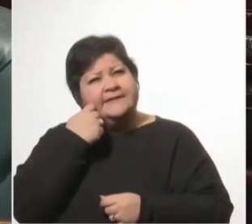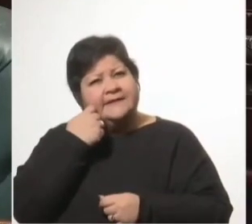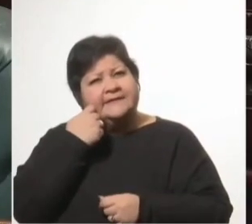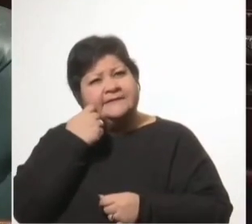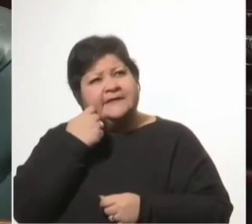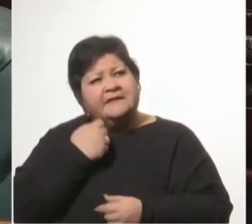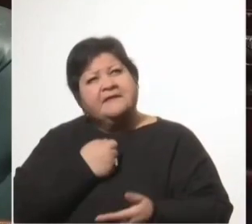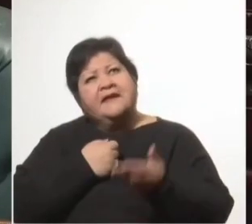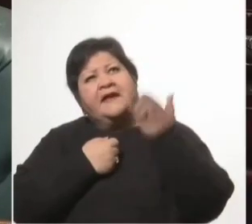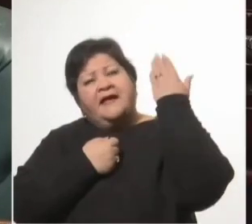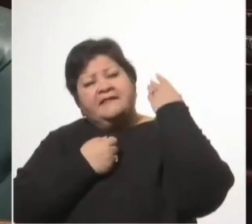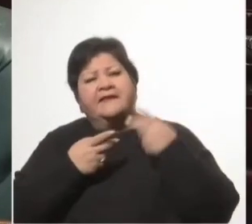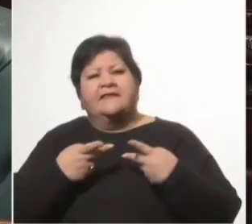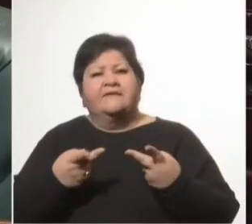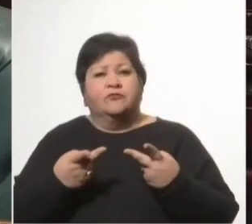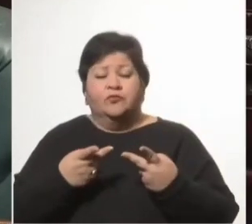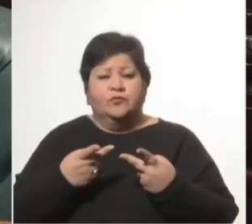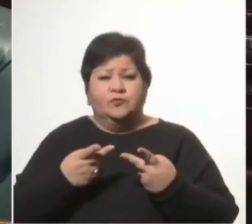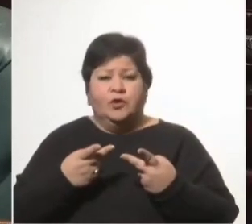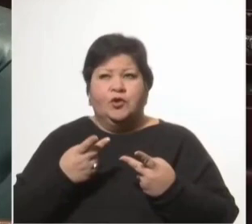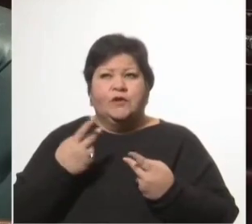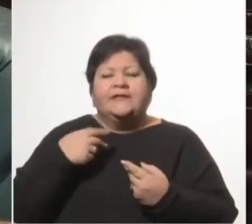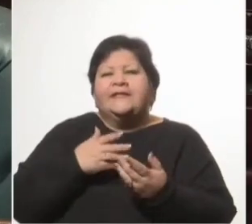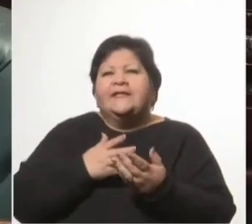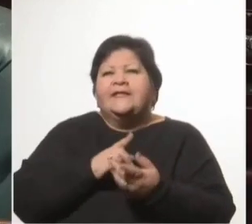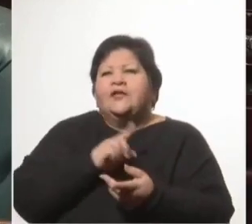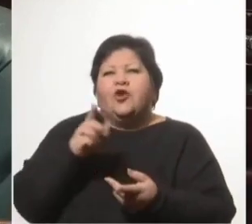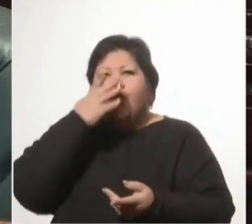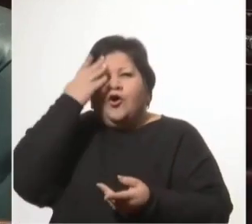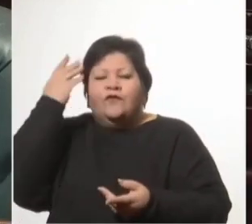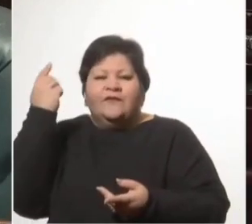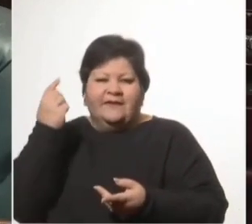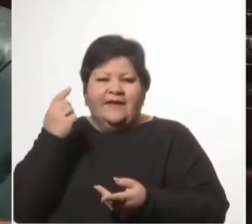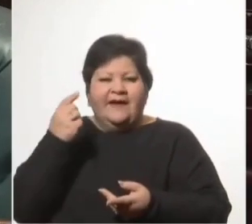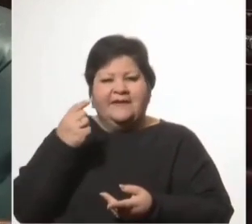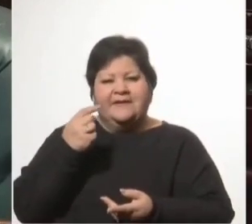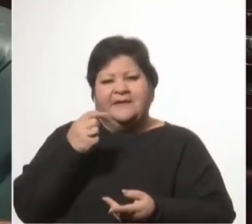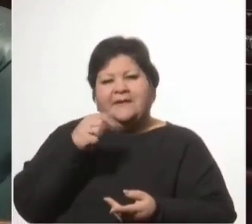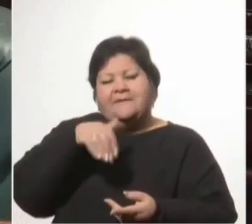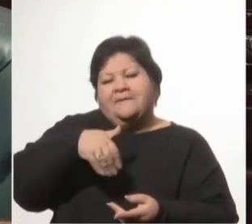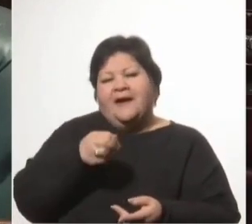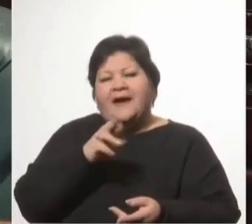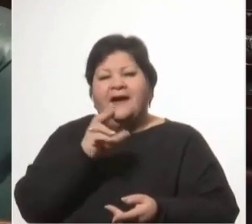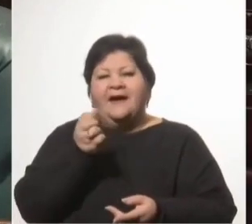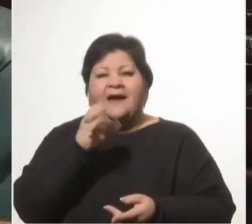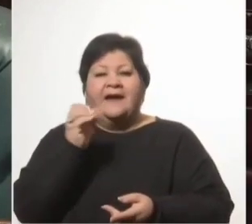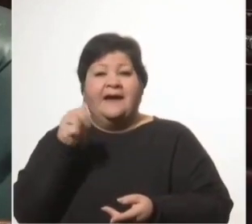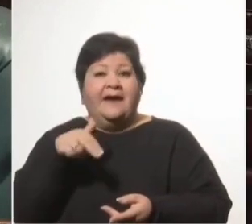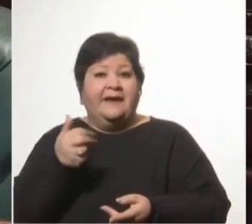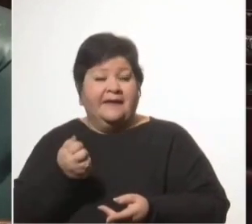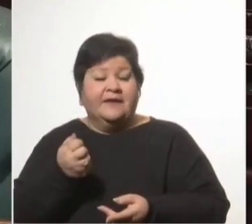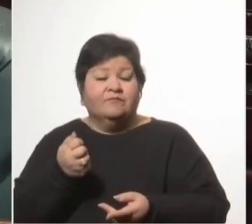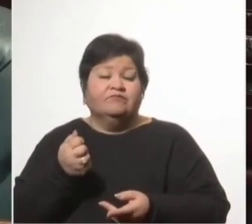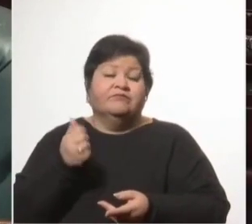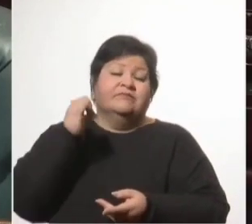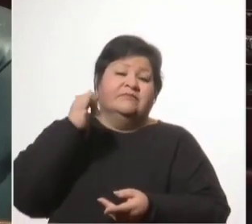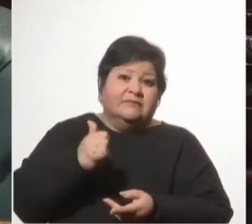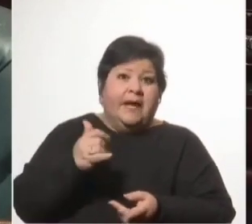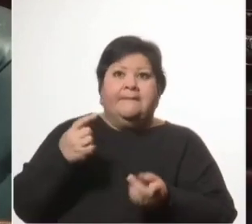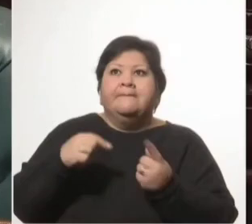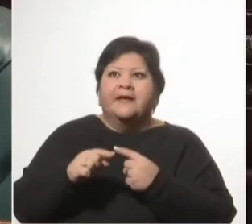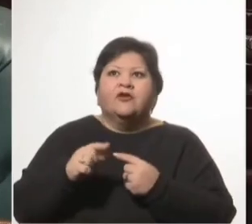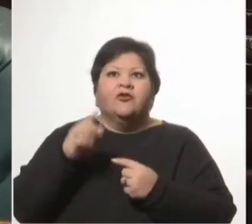pero prendételo como una escarapela. Julio Julián es sinónimo de carnaval, encarnando sus mejores